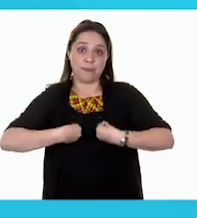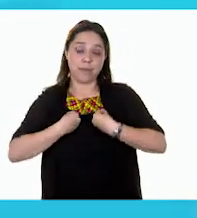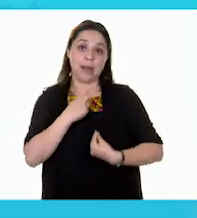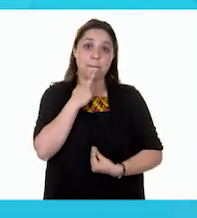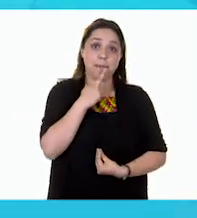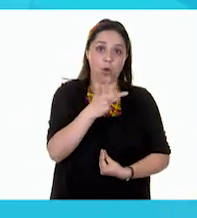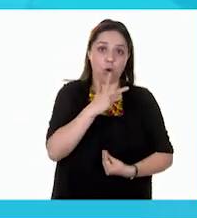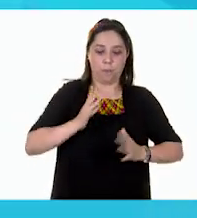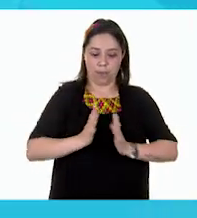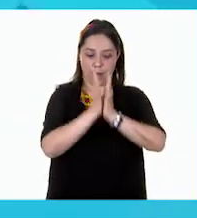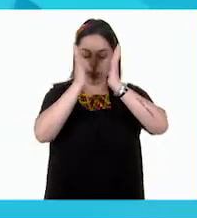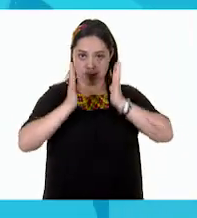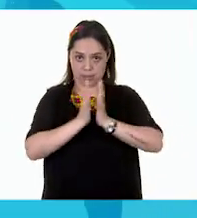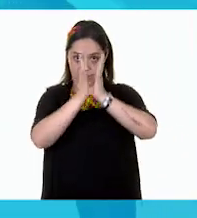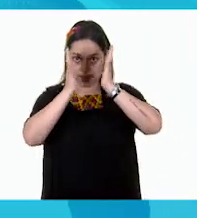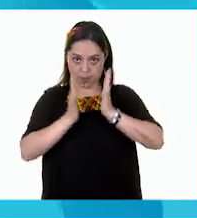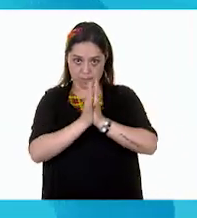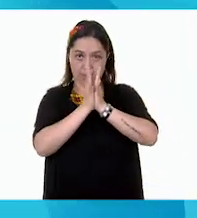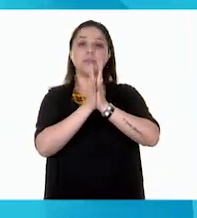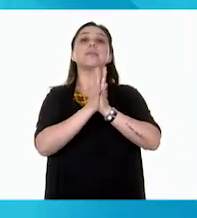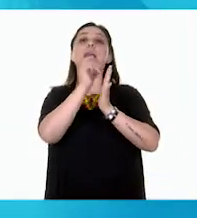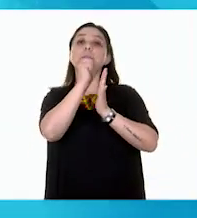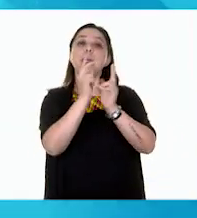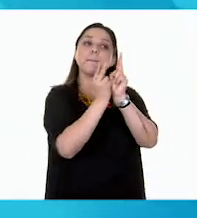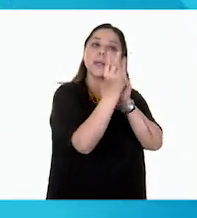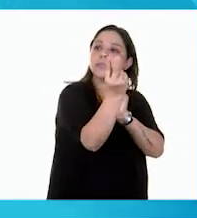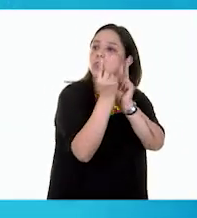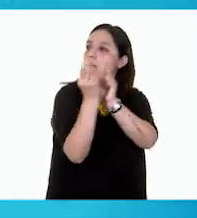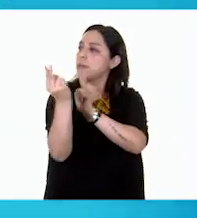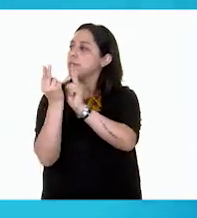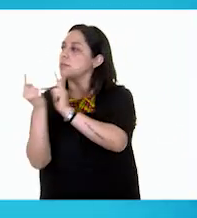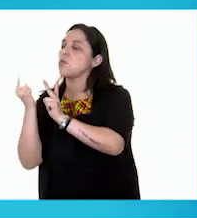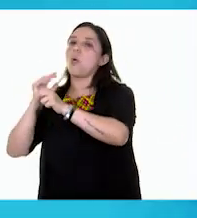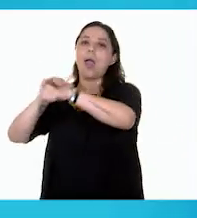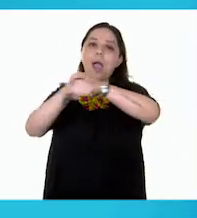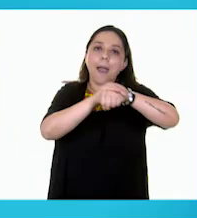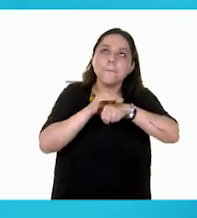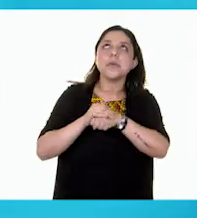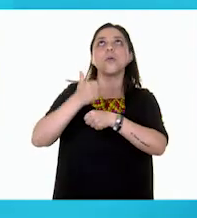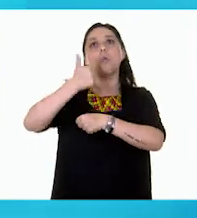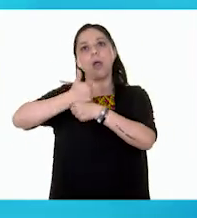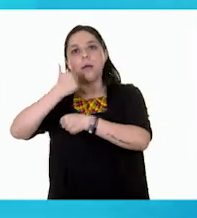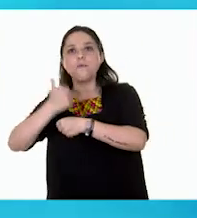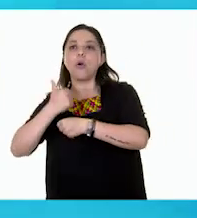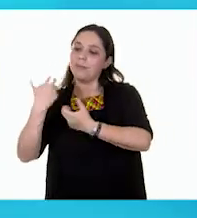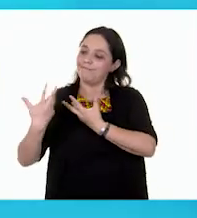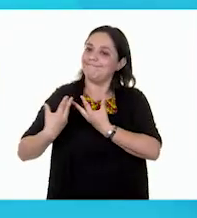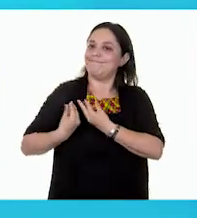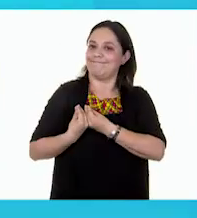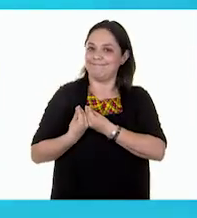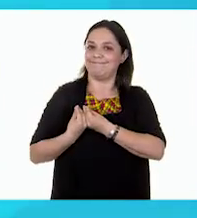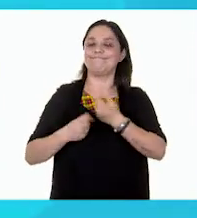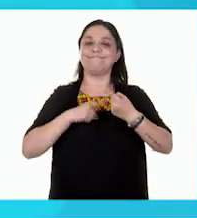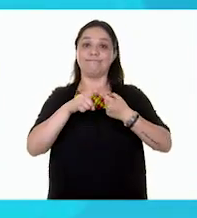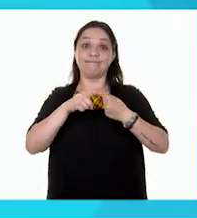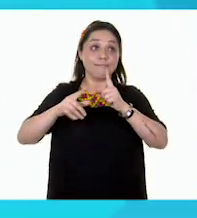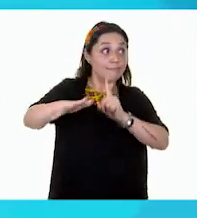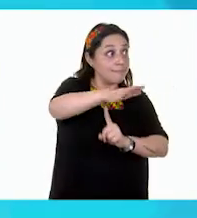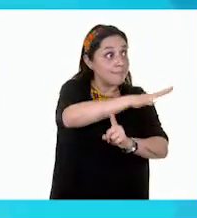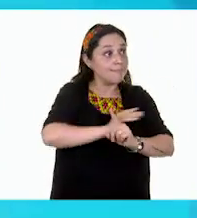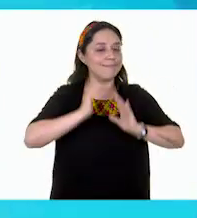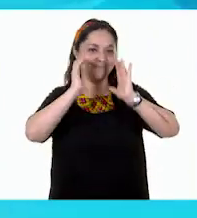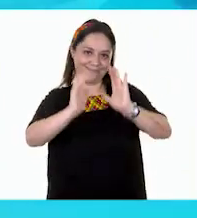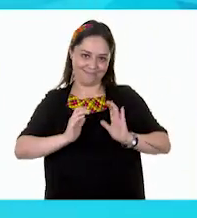participen mis vecinos como mis amigos y familiares como mis abuelos. Cuidemos el medio